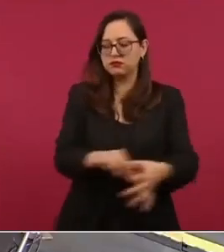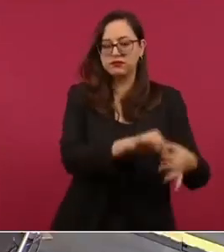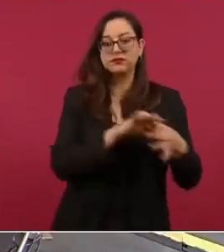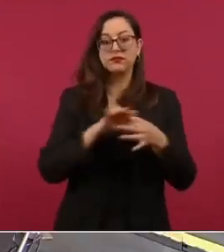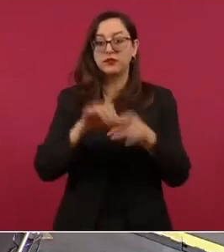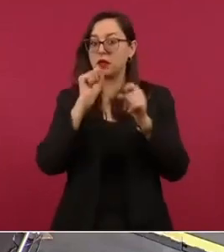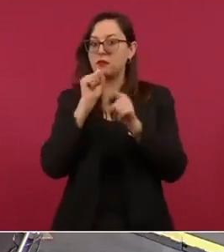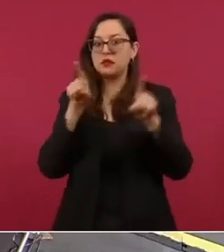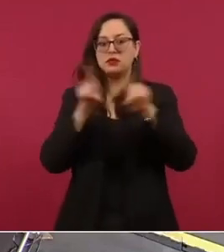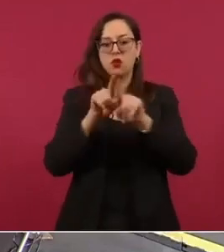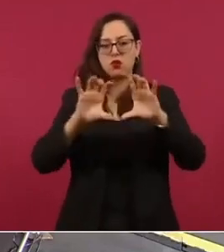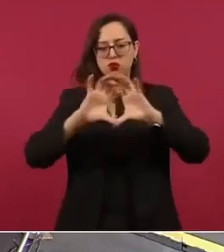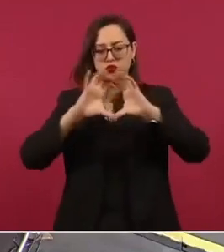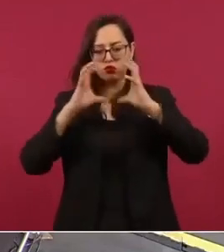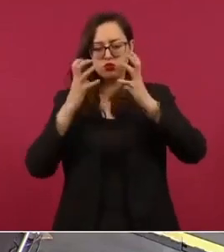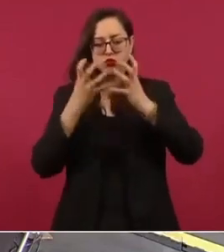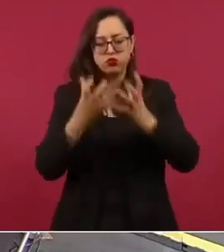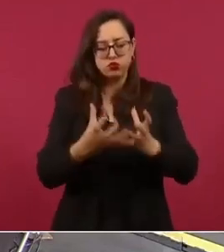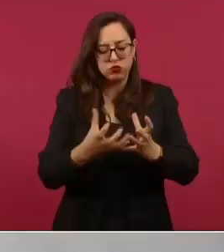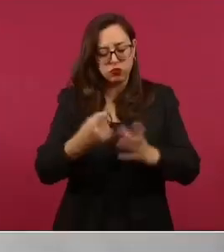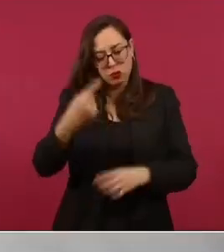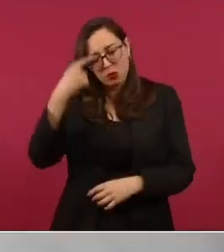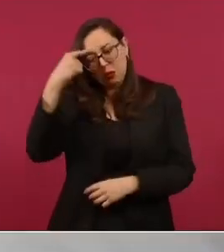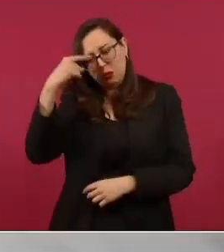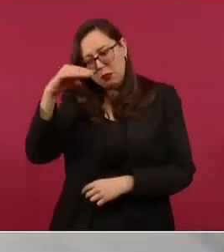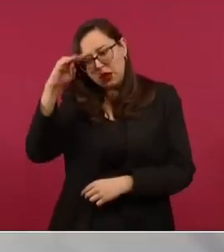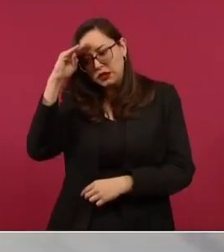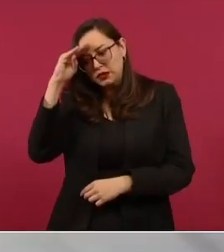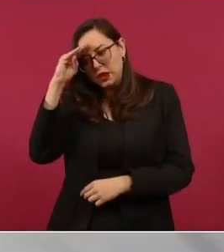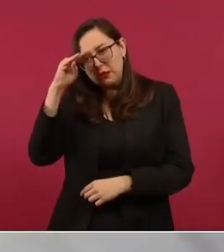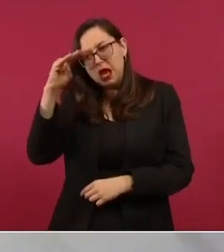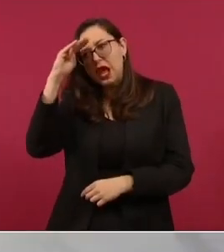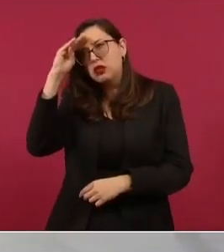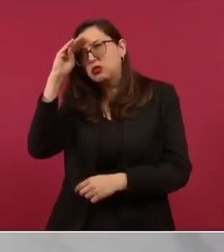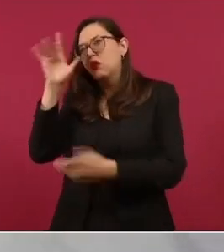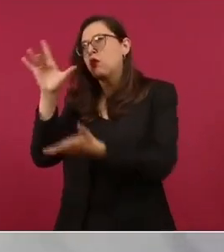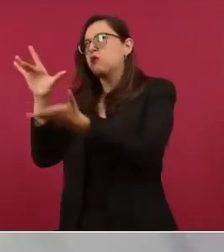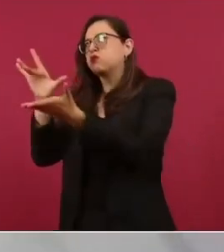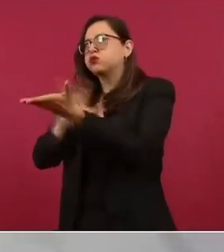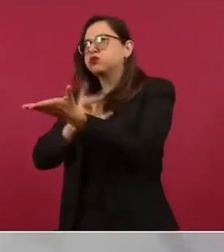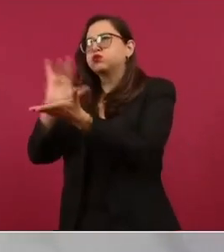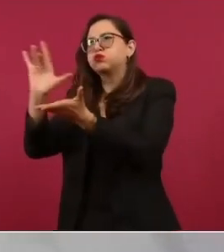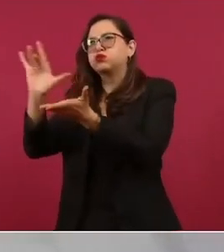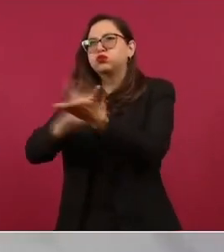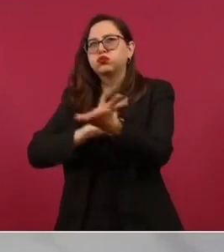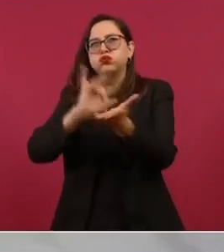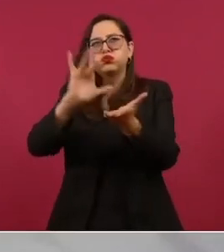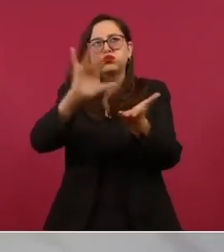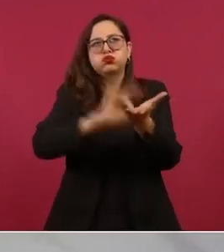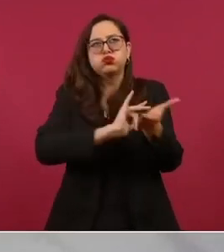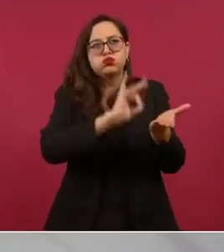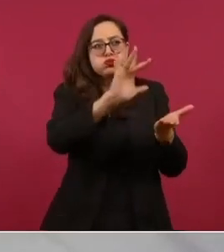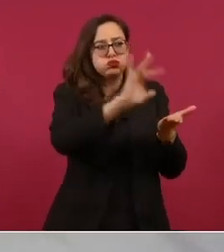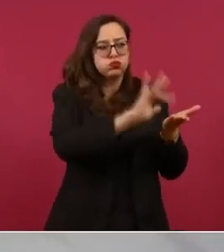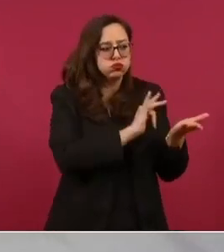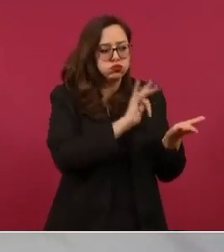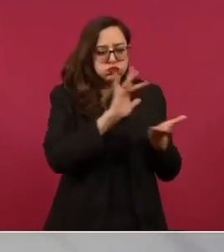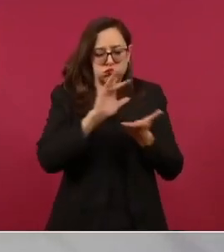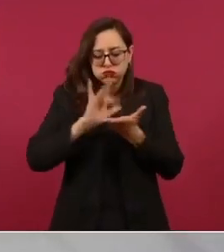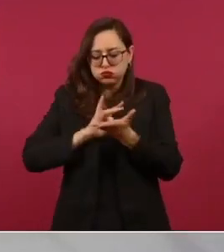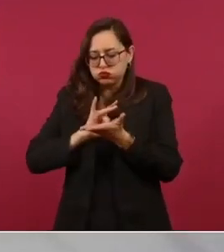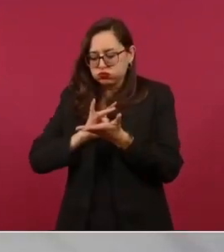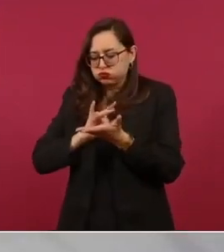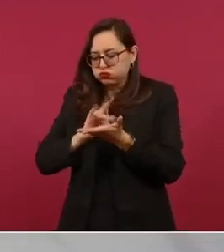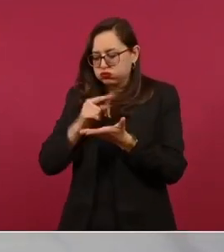lo esencial de nuestro proyecto proviene de